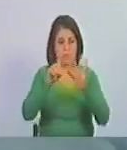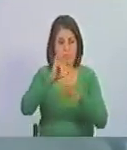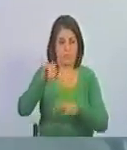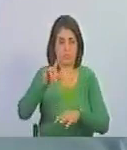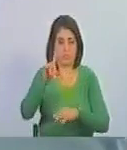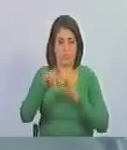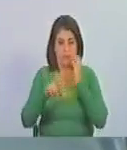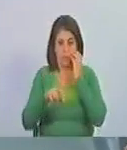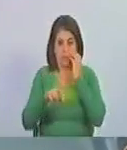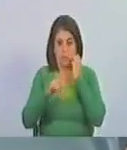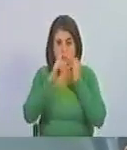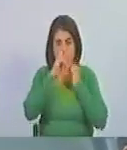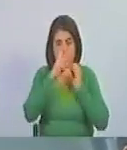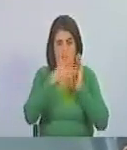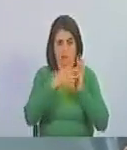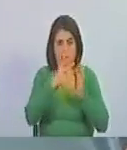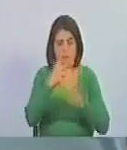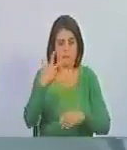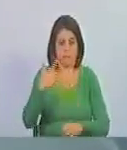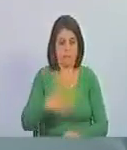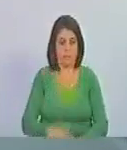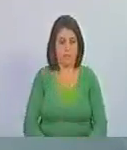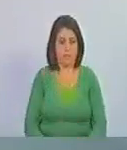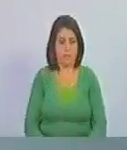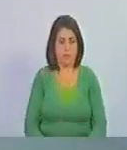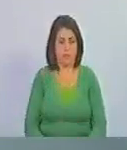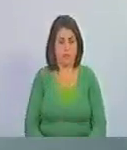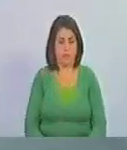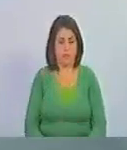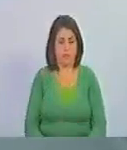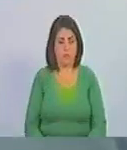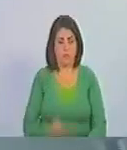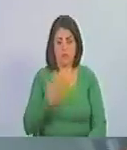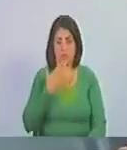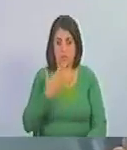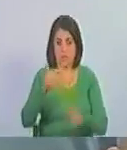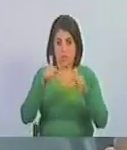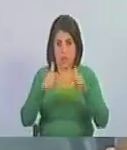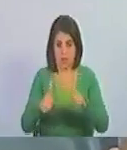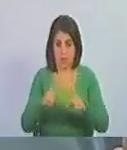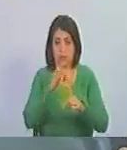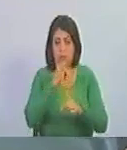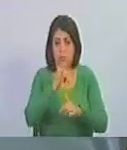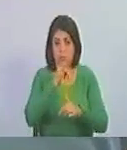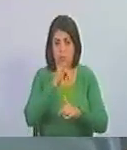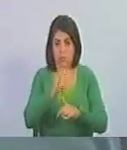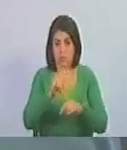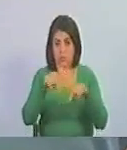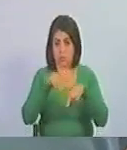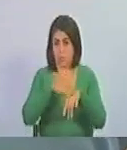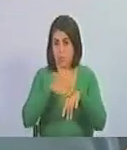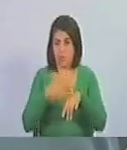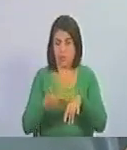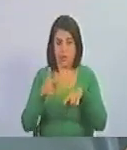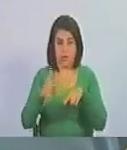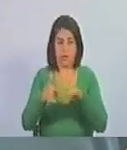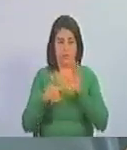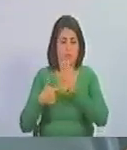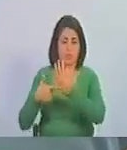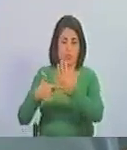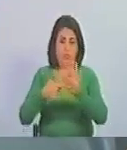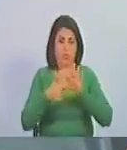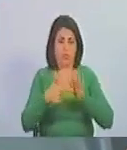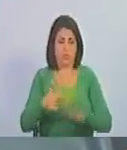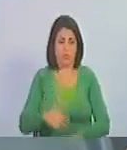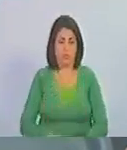julio del año 2023, pido este punto de información o de referencia